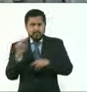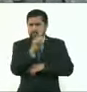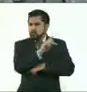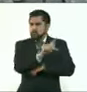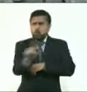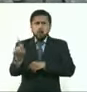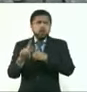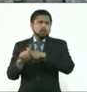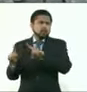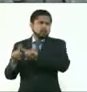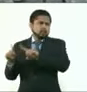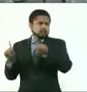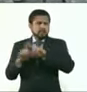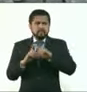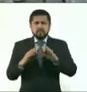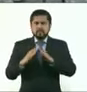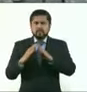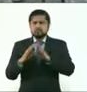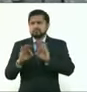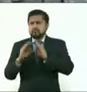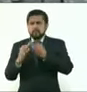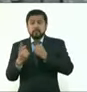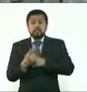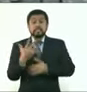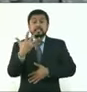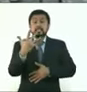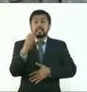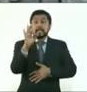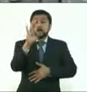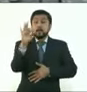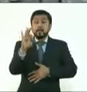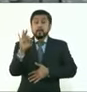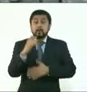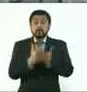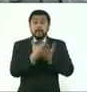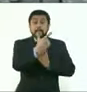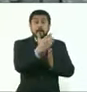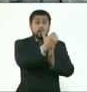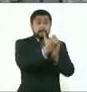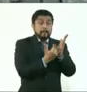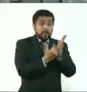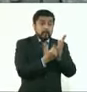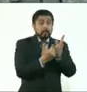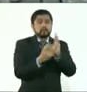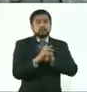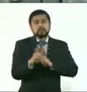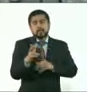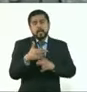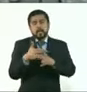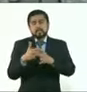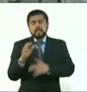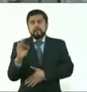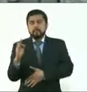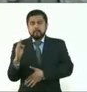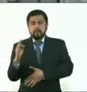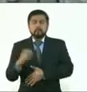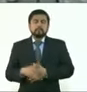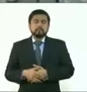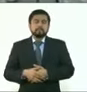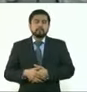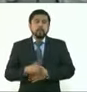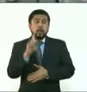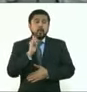tipo de usos, para todas las cuentas y 5% si el pago es en febrero. La invitación a los ciudadanos y las